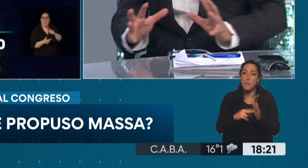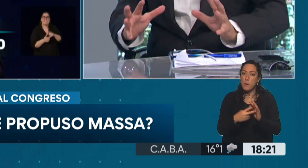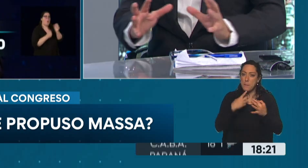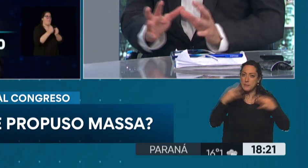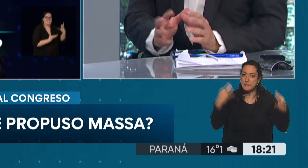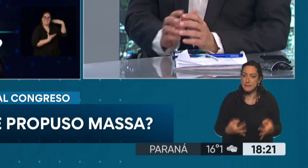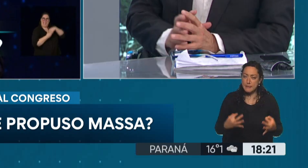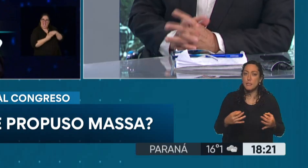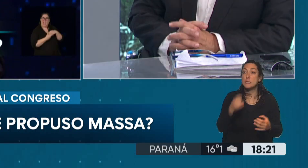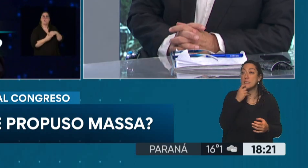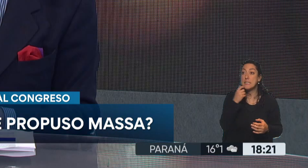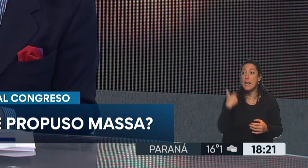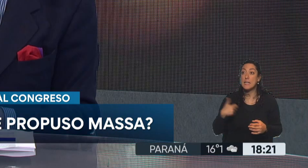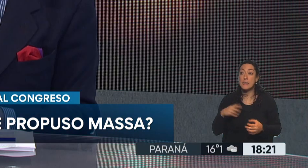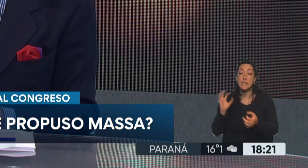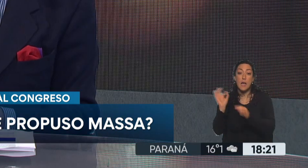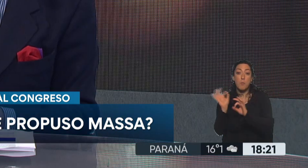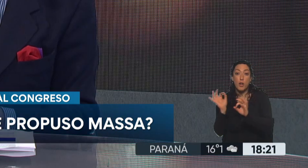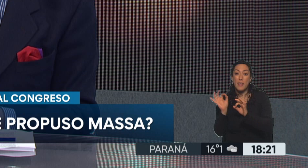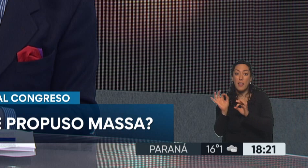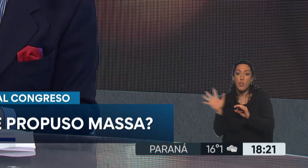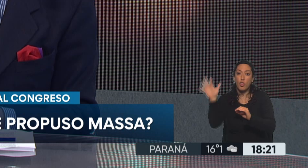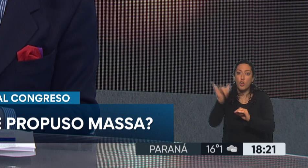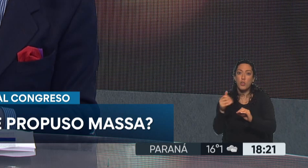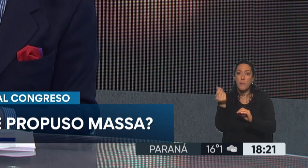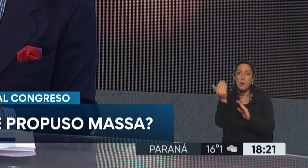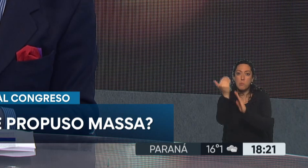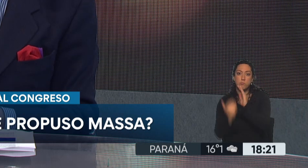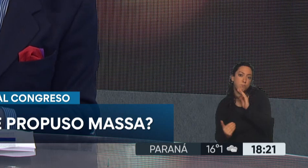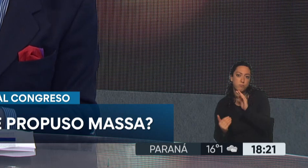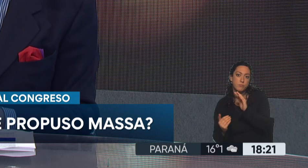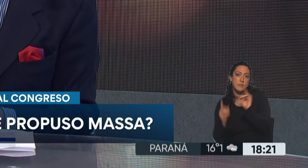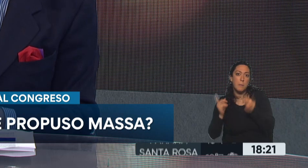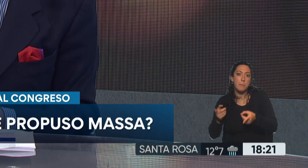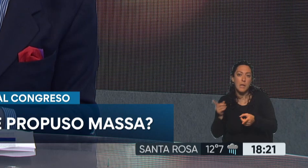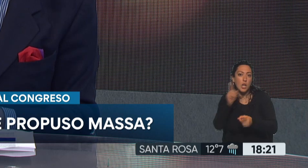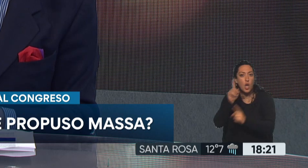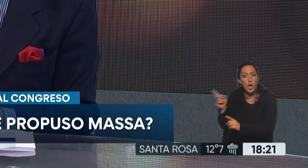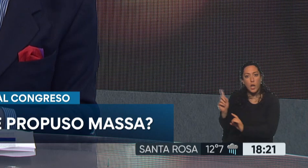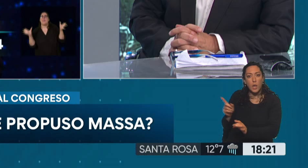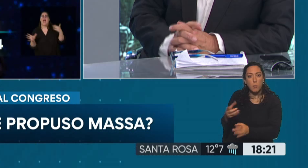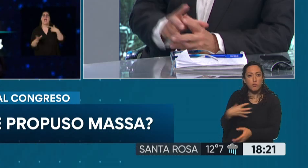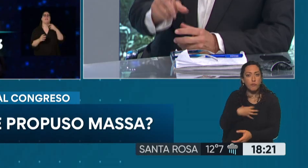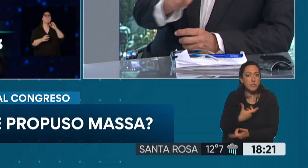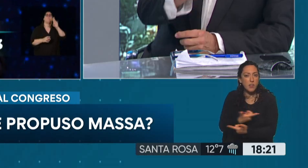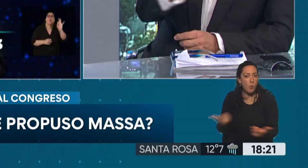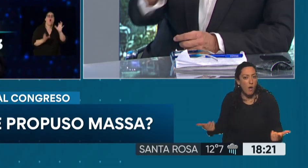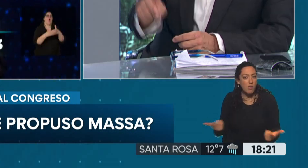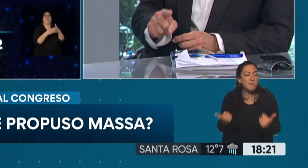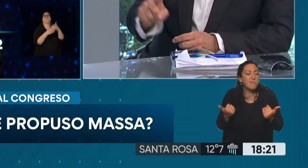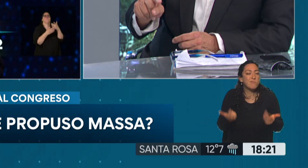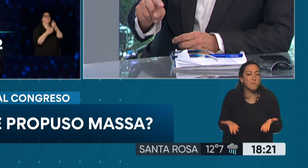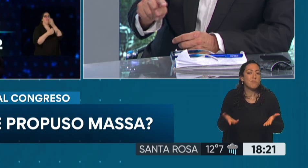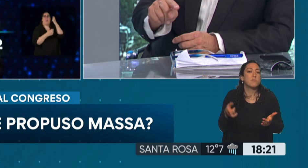trata de tener... Si la moneda argentina no solo pierde valor día a día, sino que pierde credibilidad. Claro, claro. Entonces, esto sería